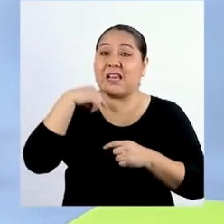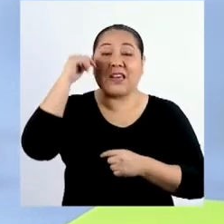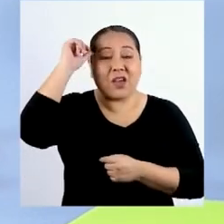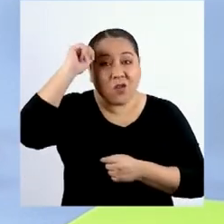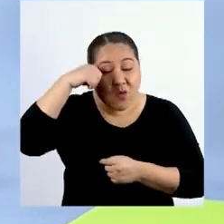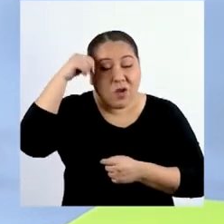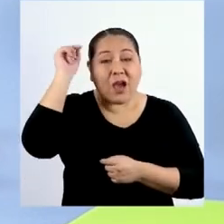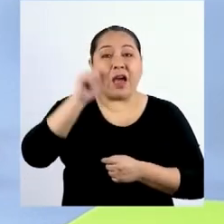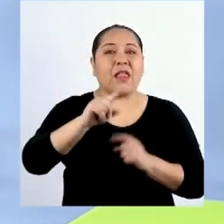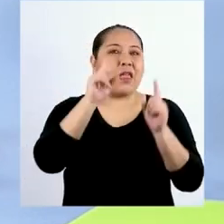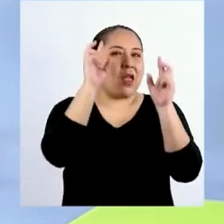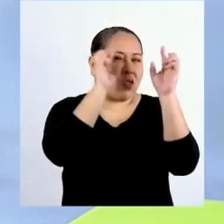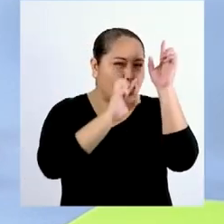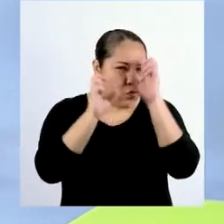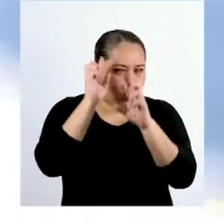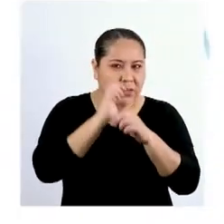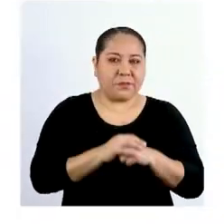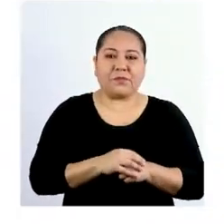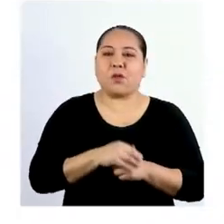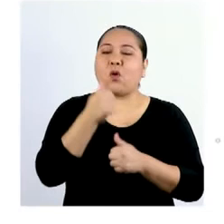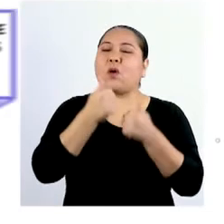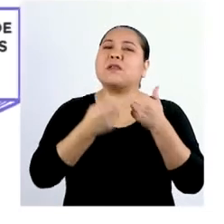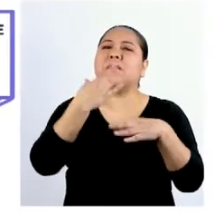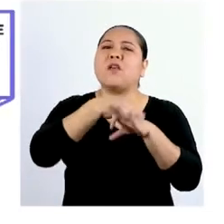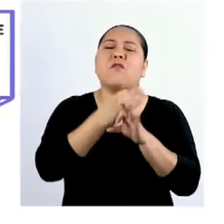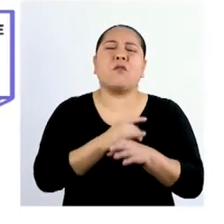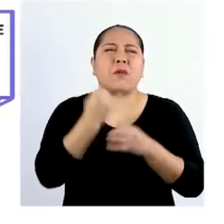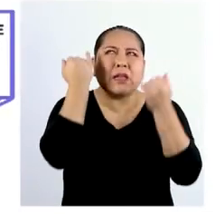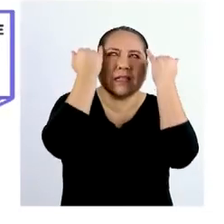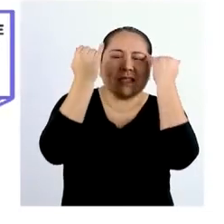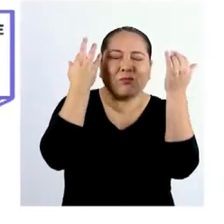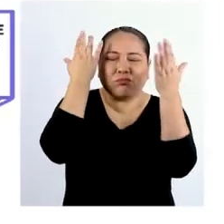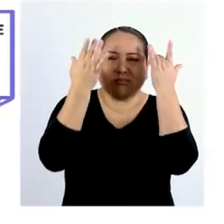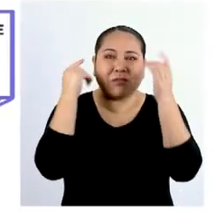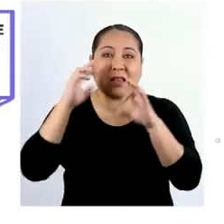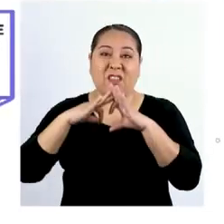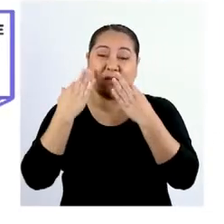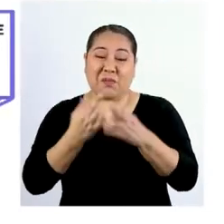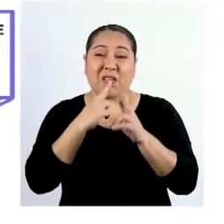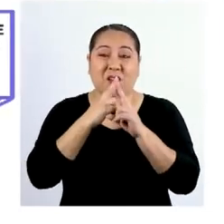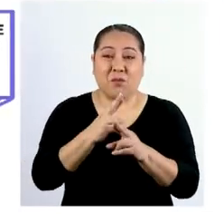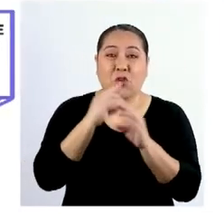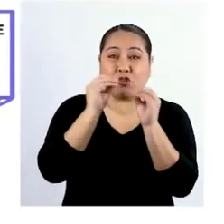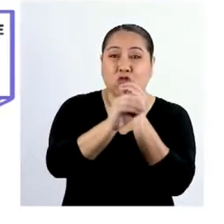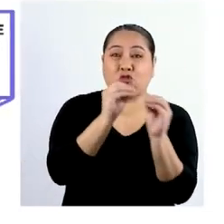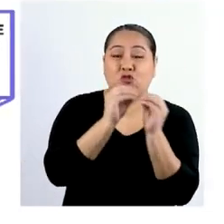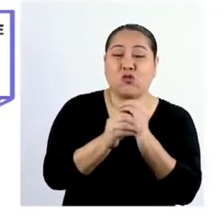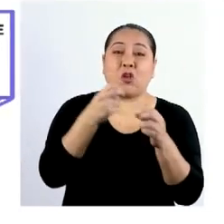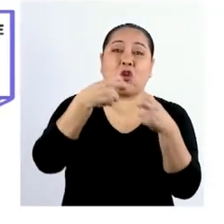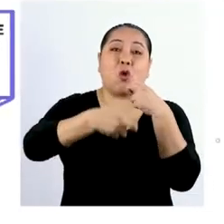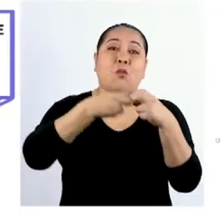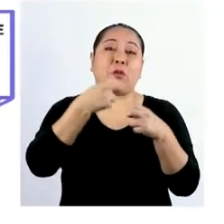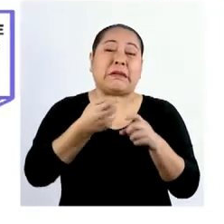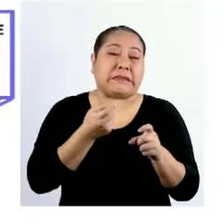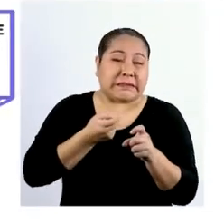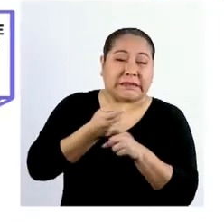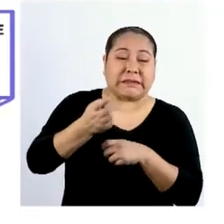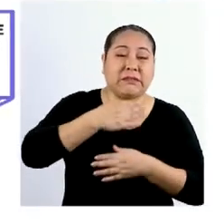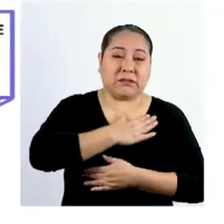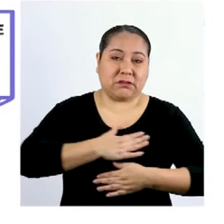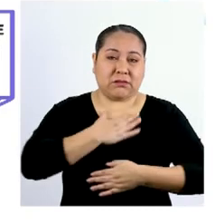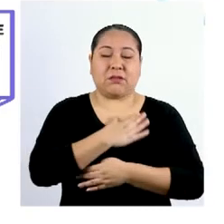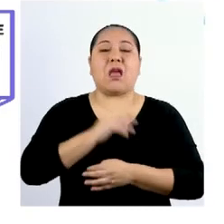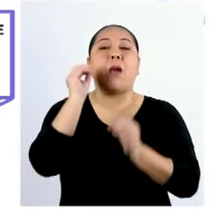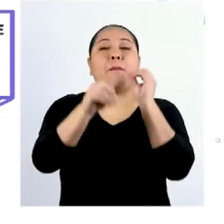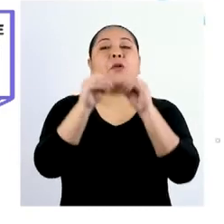¿Recuerdan nuestra incógnita? ¿De qué manera creativa nuestras familias están respondiendo a las situaciones que afectan su bienestar?